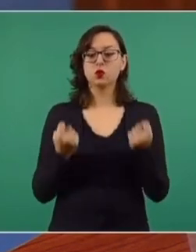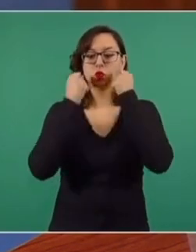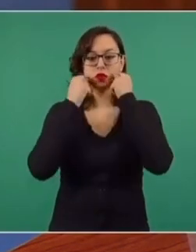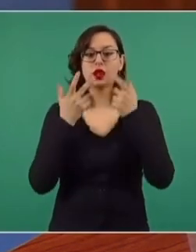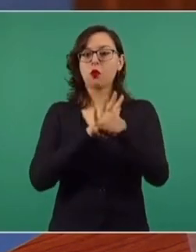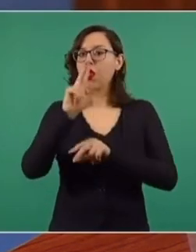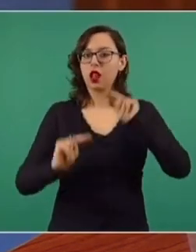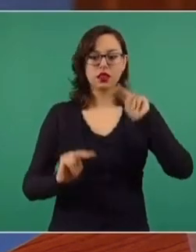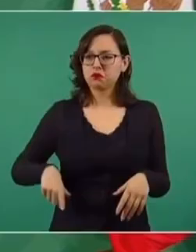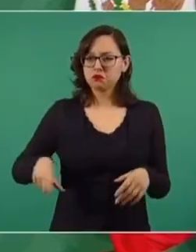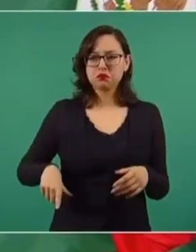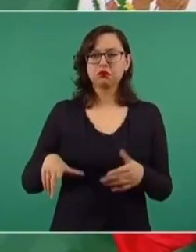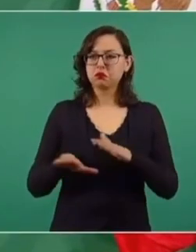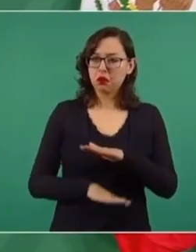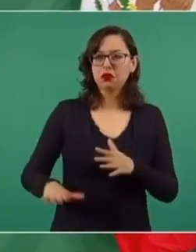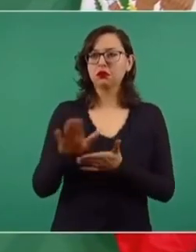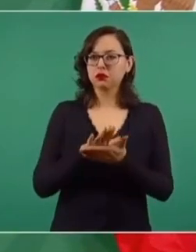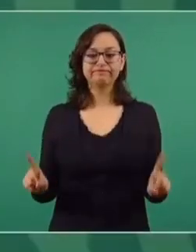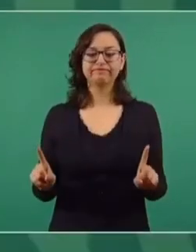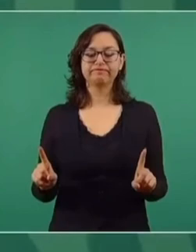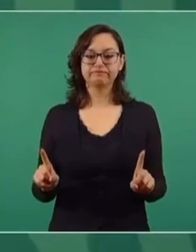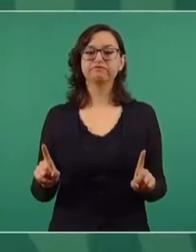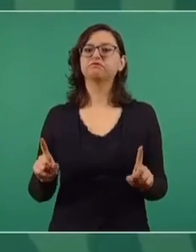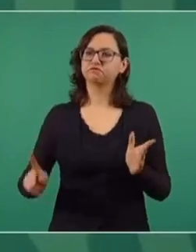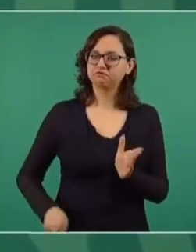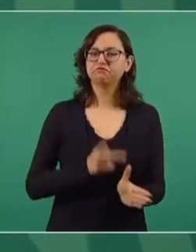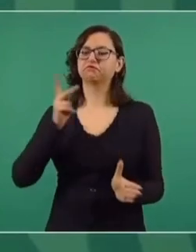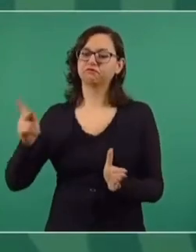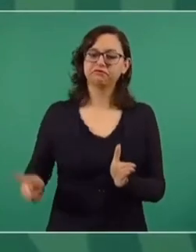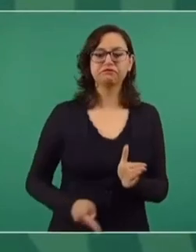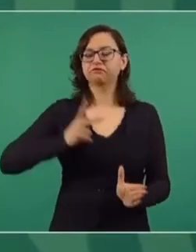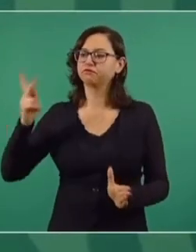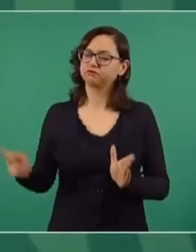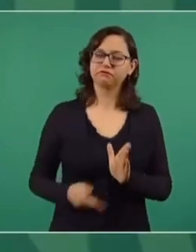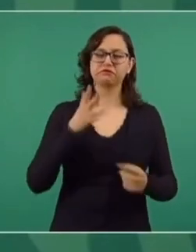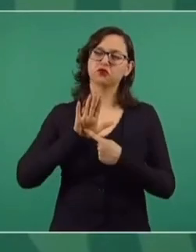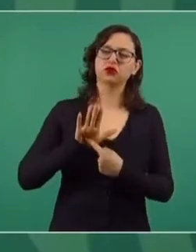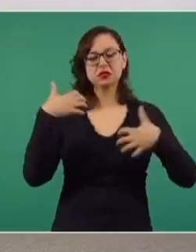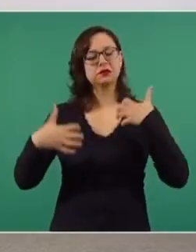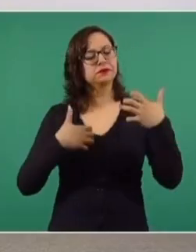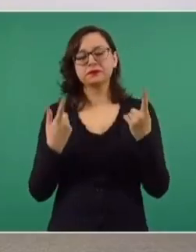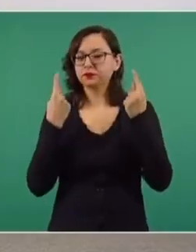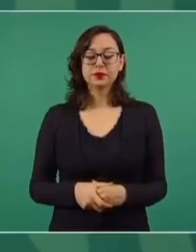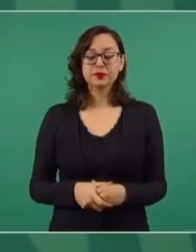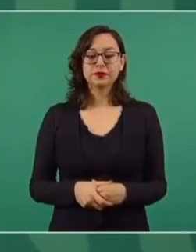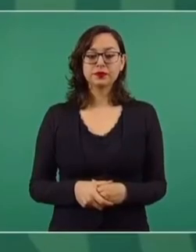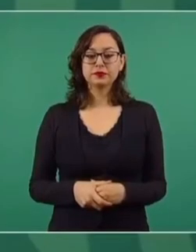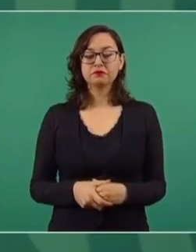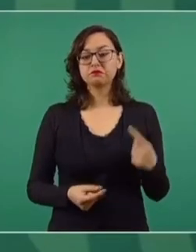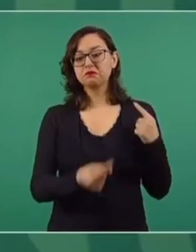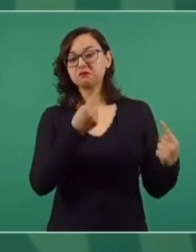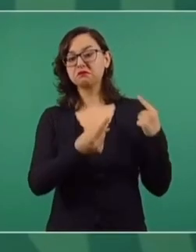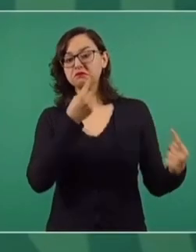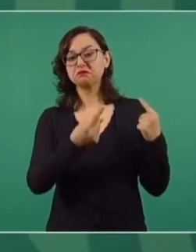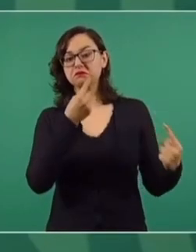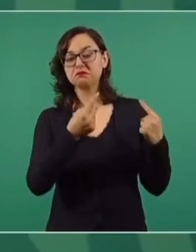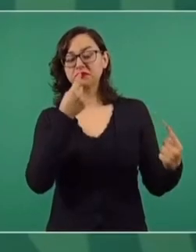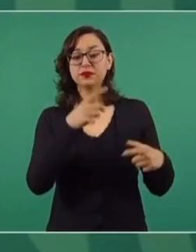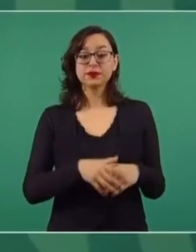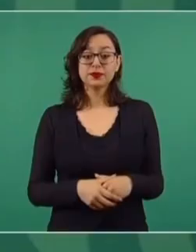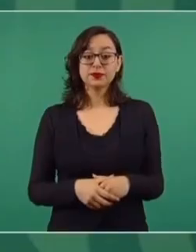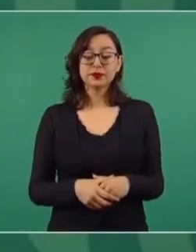de gobierno. Eso es hacer patria. Aunque se enojen en los medios de información, aunque me llamen